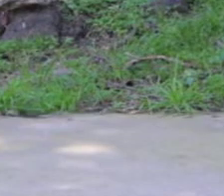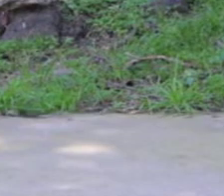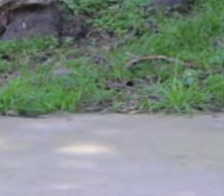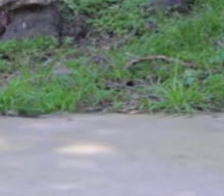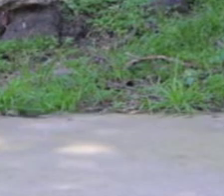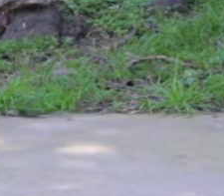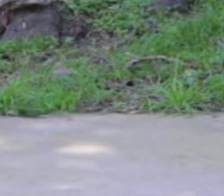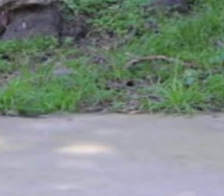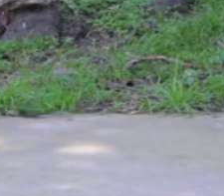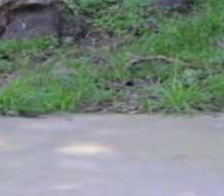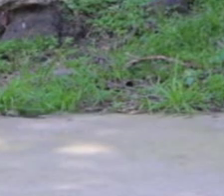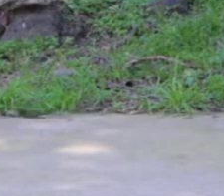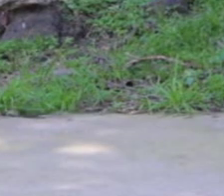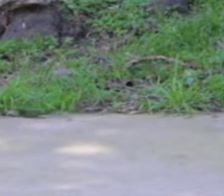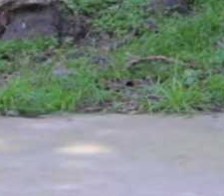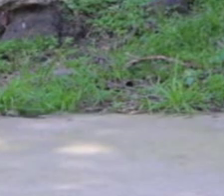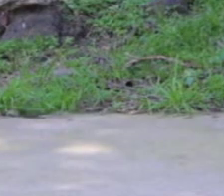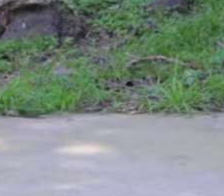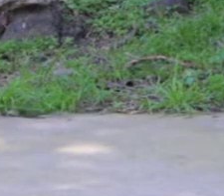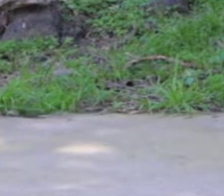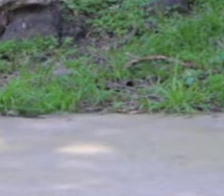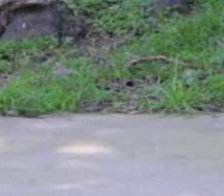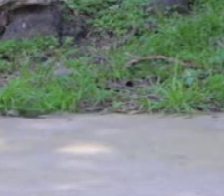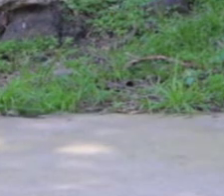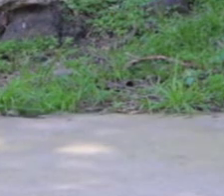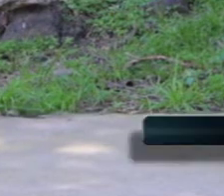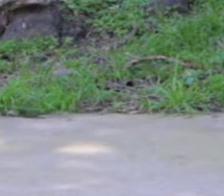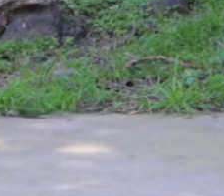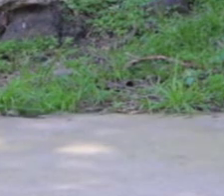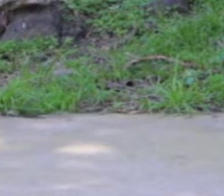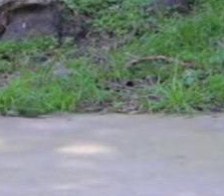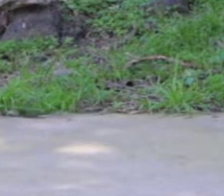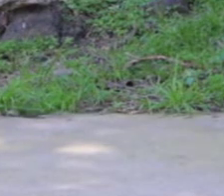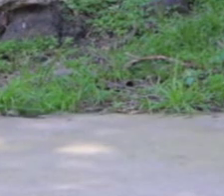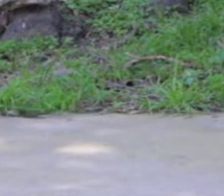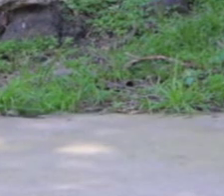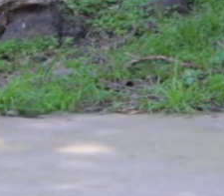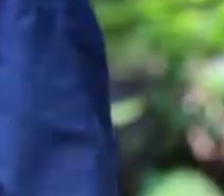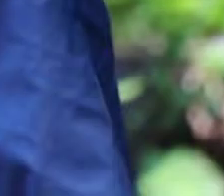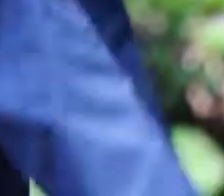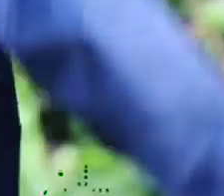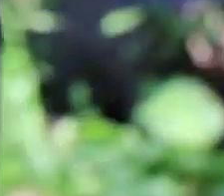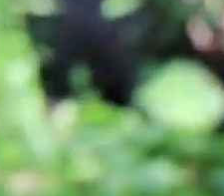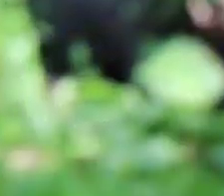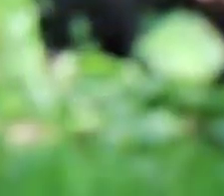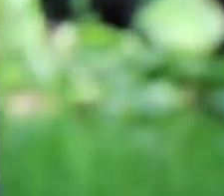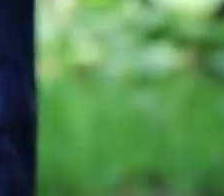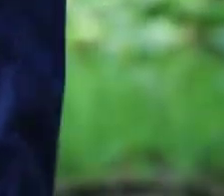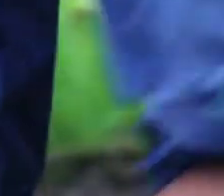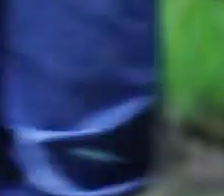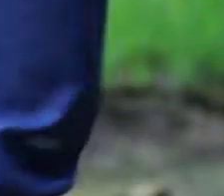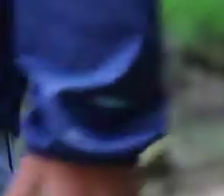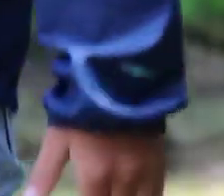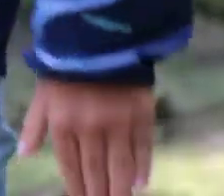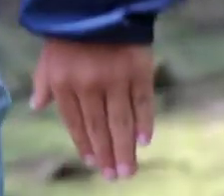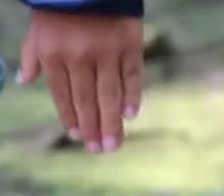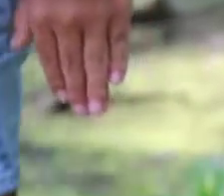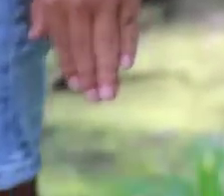Las puntas hacia adentro. Nuevamente las ponemos en posición. Las puntas hacia adentro de los pies.